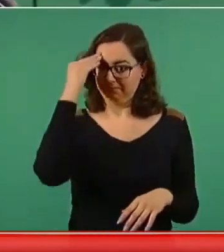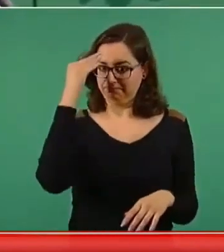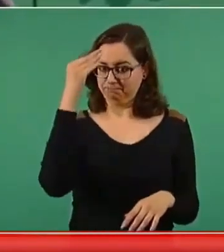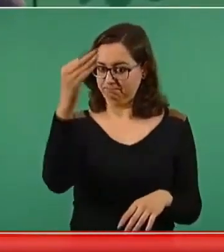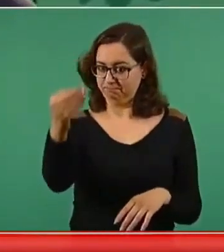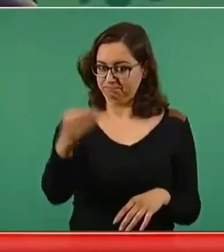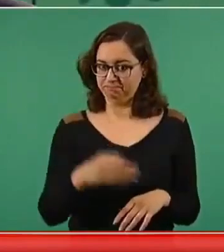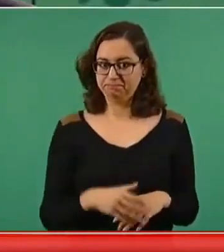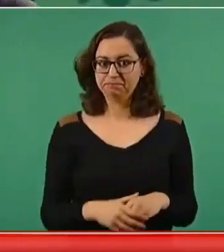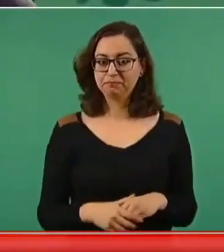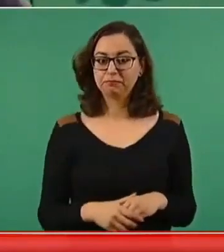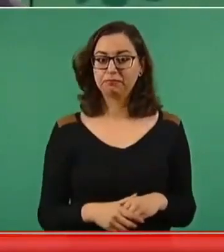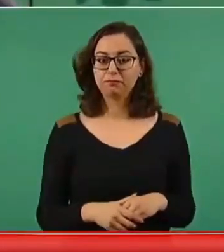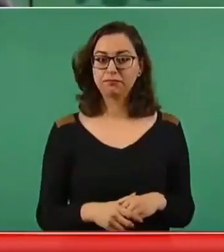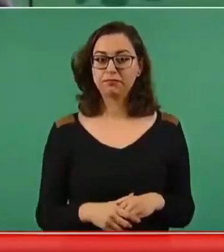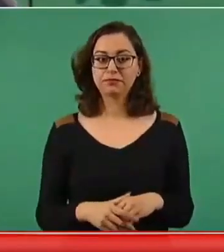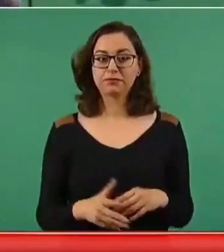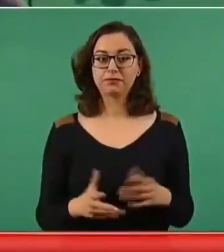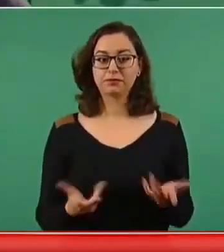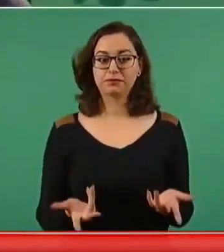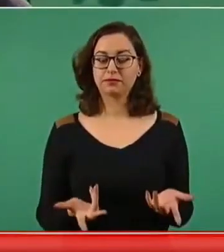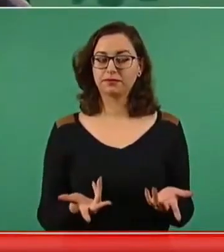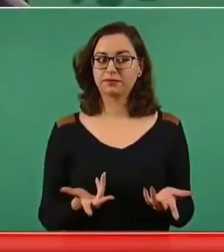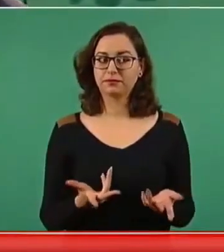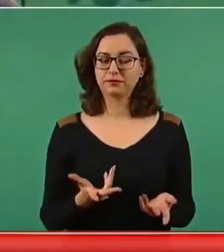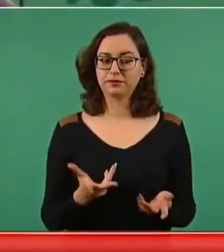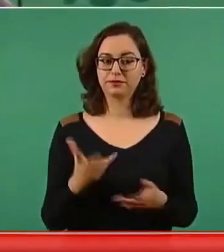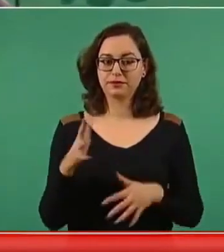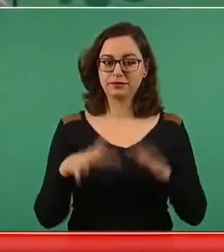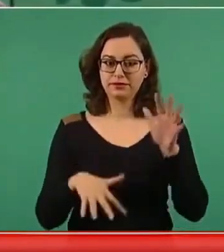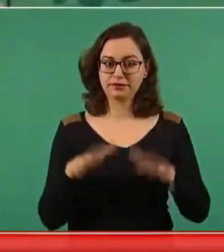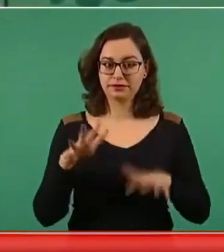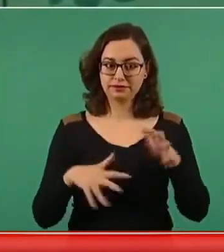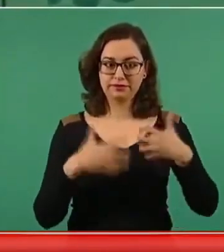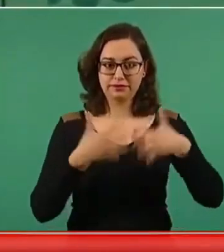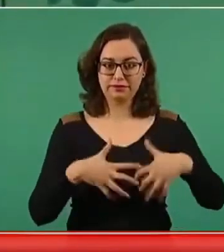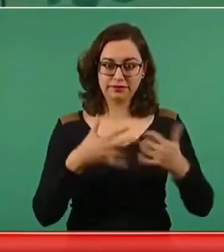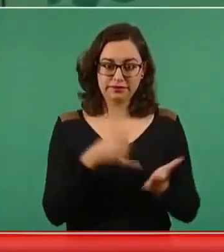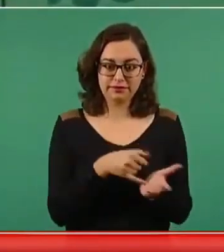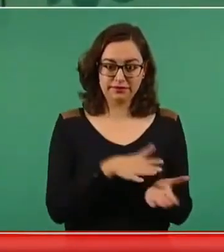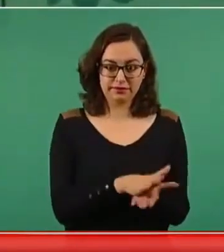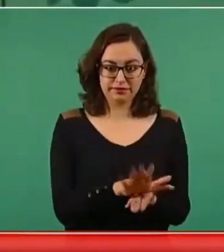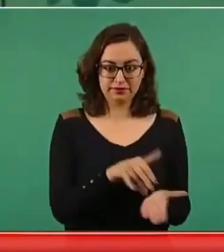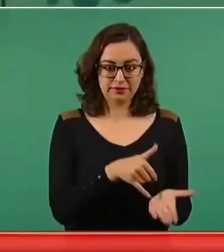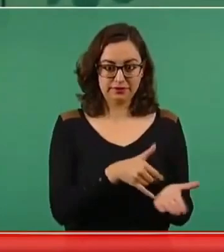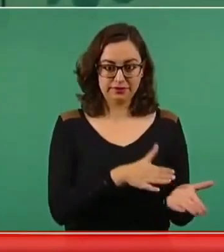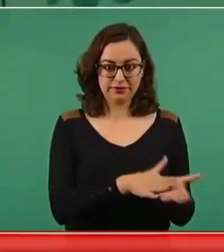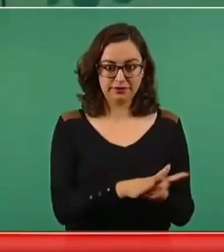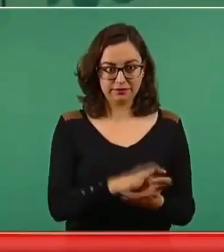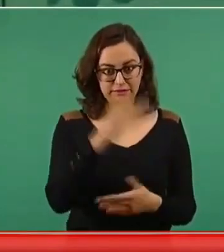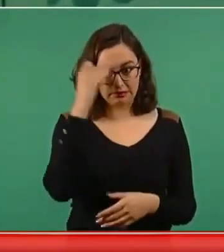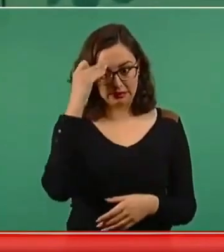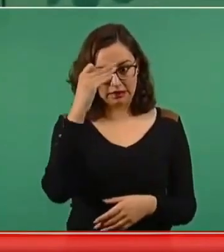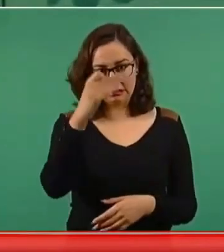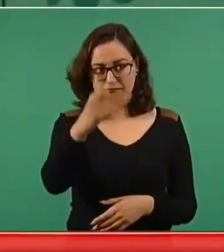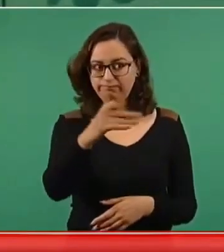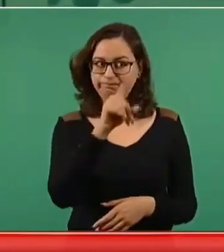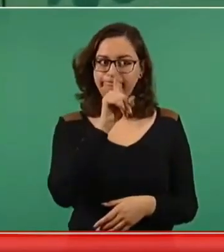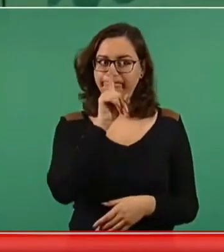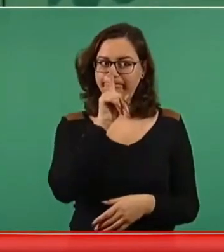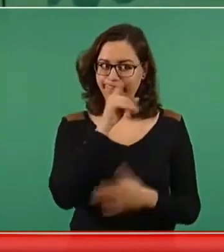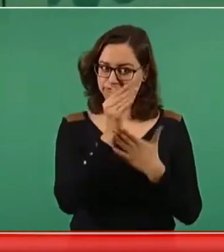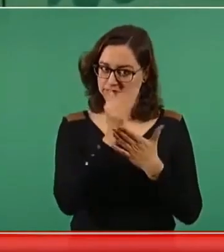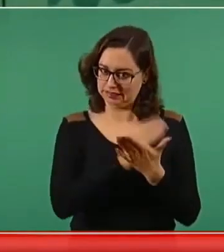quiere que se le dé bastante tiempo para la impresión. Entonces, espero entregarles